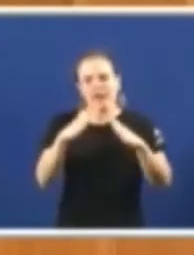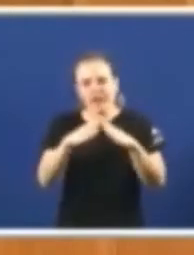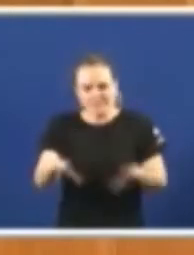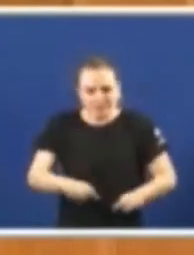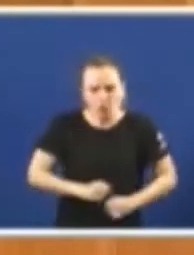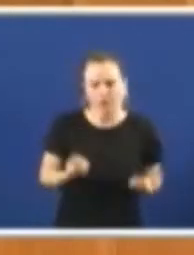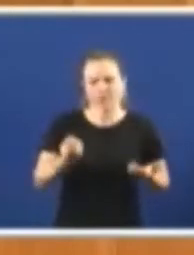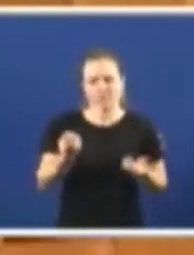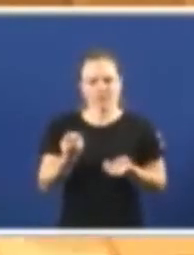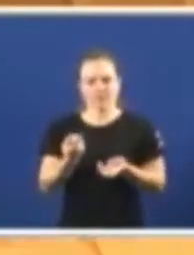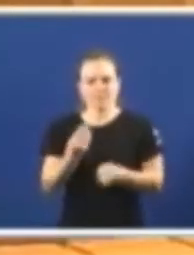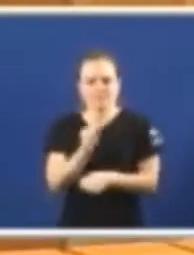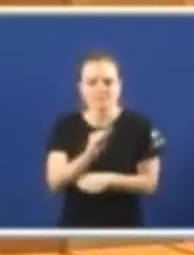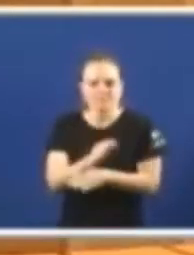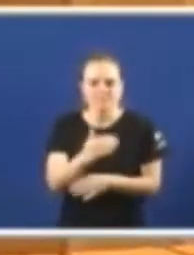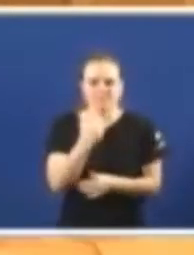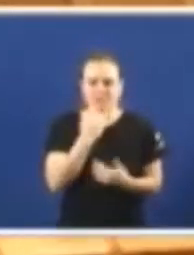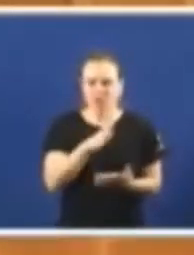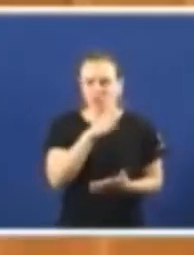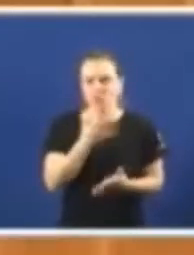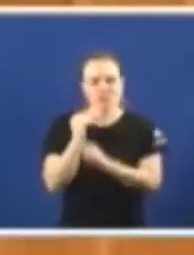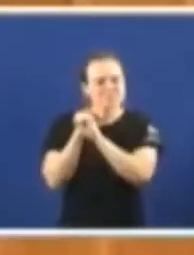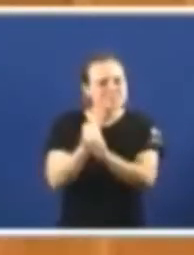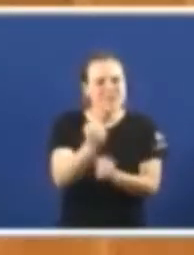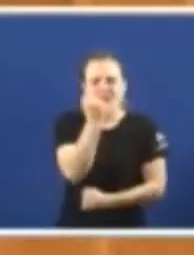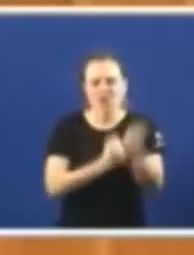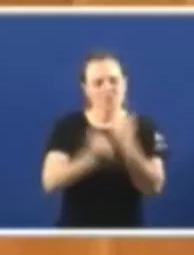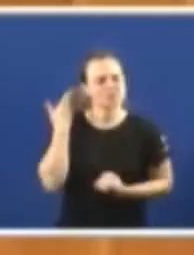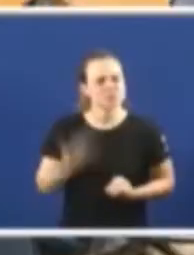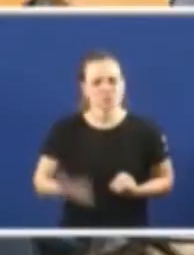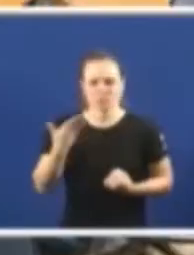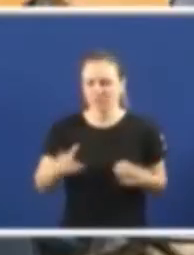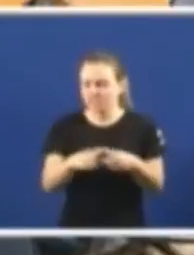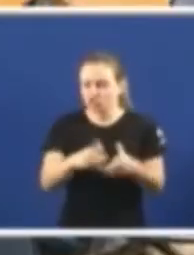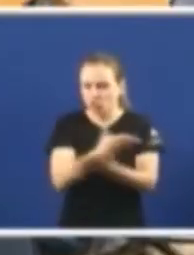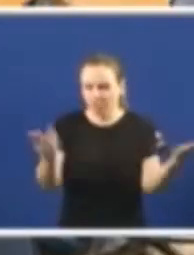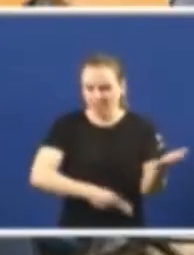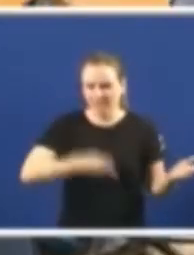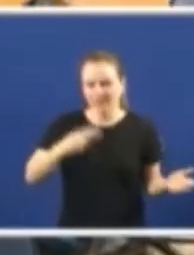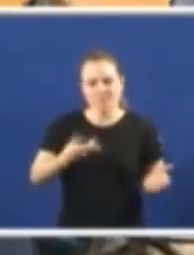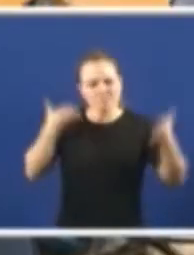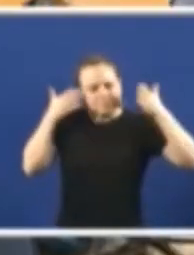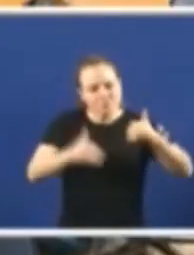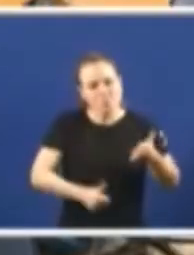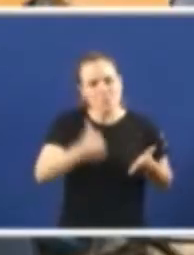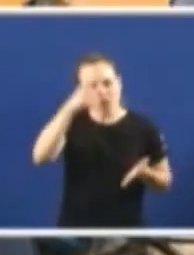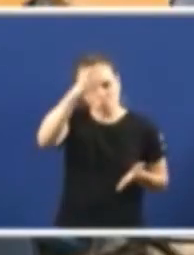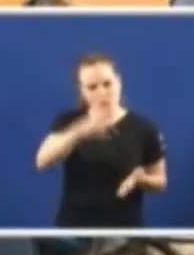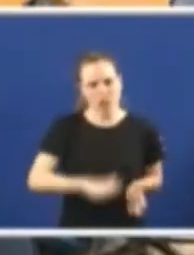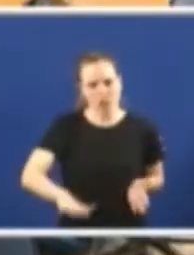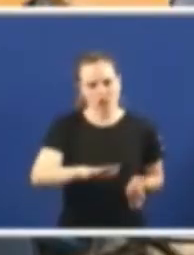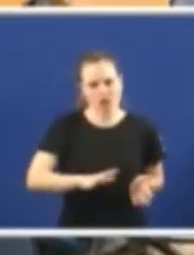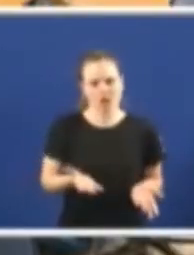rentas porque a dependencia económica sigue sendo un factor fundamental en toda a sociedade, pero especialmente nas zonas rurais. Por